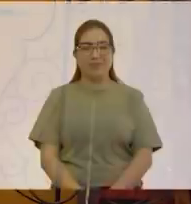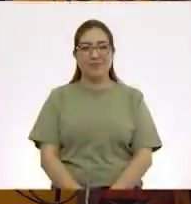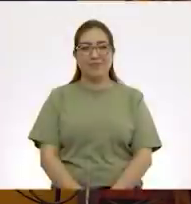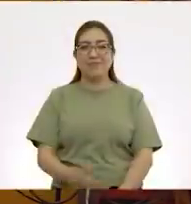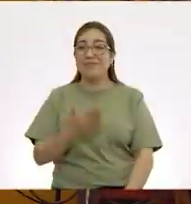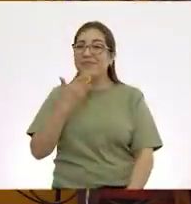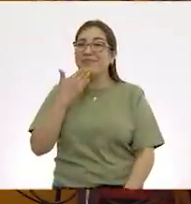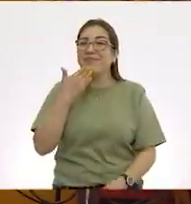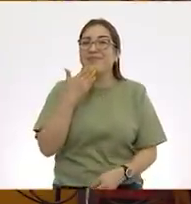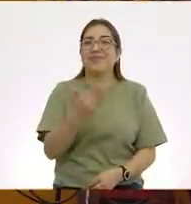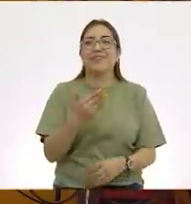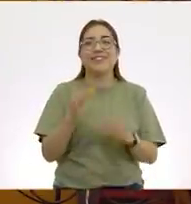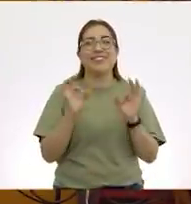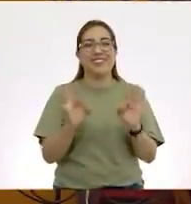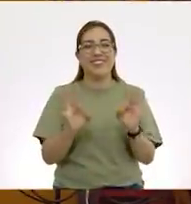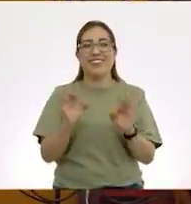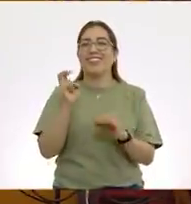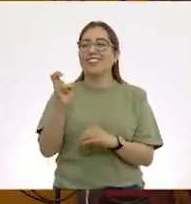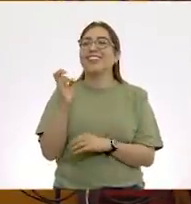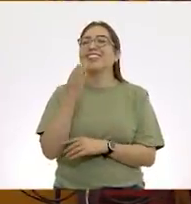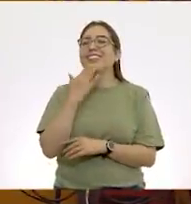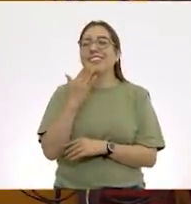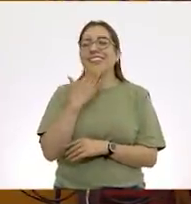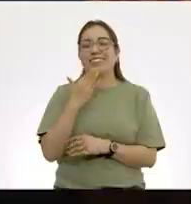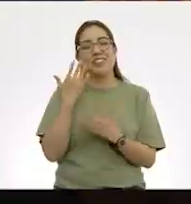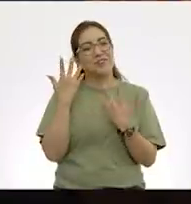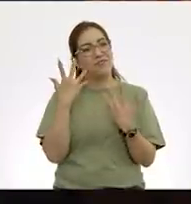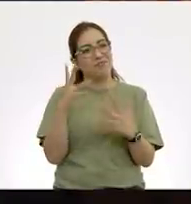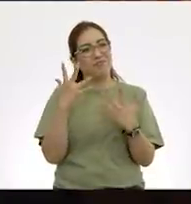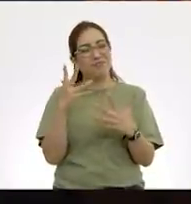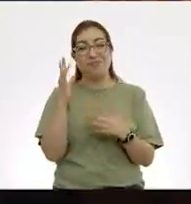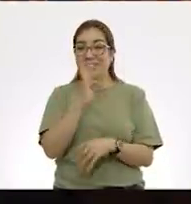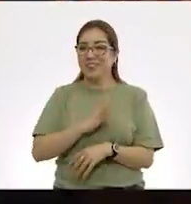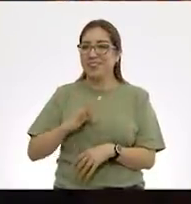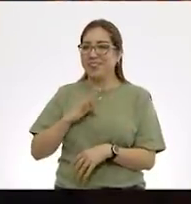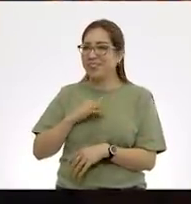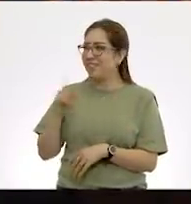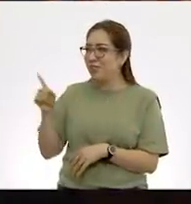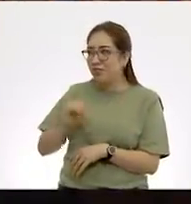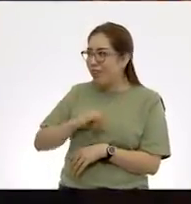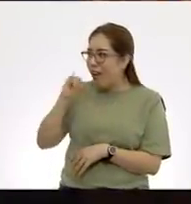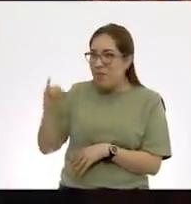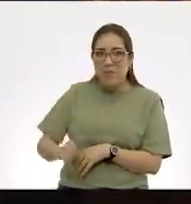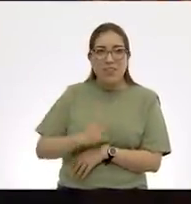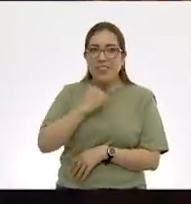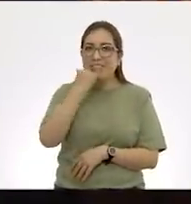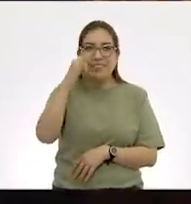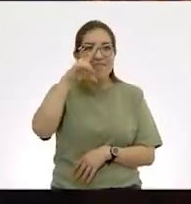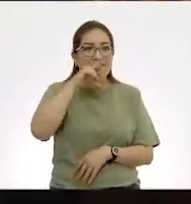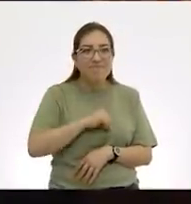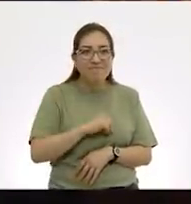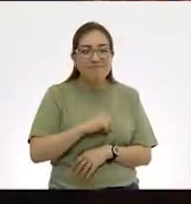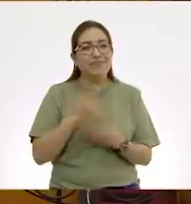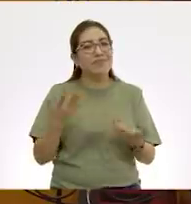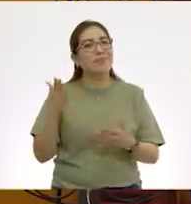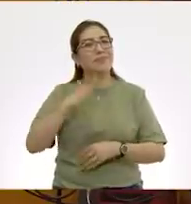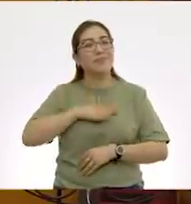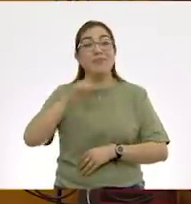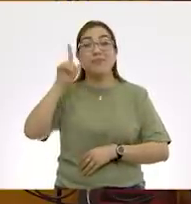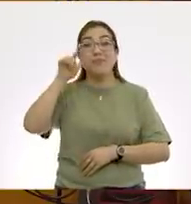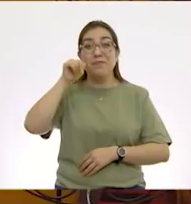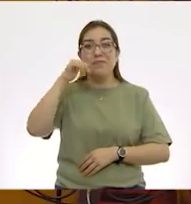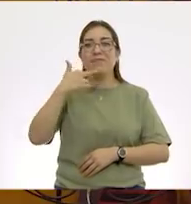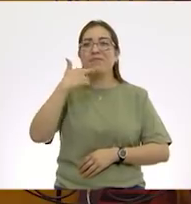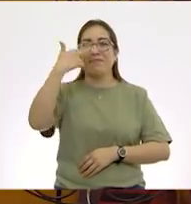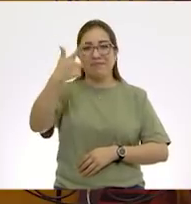¡Bien! Esta sí salió muy bien. Felicidades, Nidia. Y tú nunca te equivocaste, ¿verdad, Osvaldo? Pues mañana más, pero no